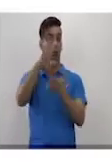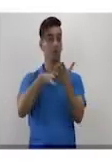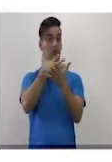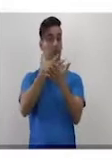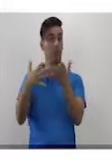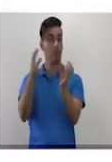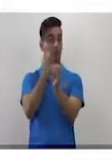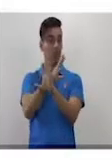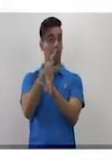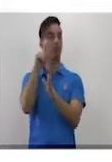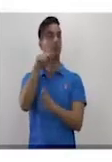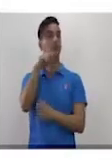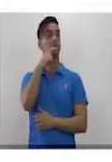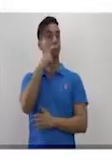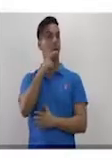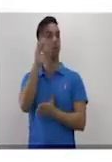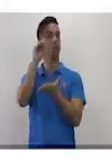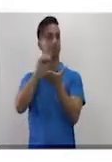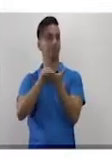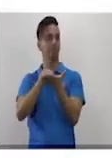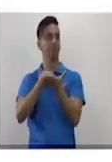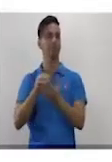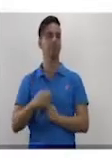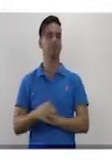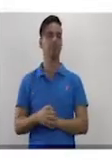la orden decía completa la tabla.